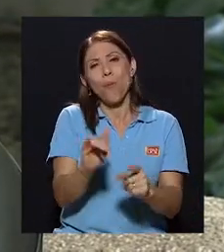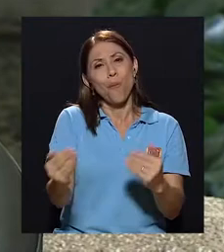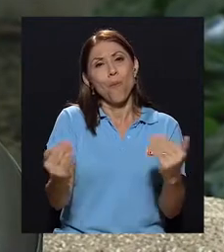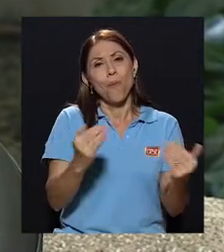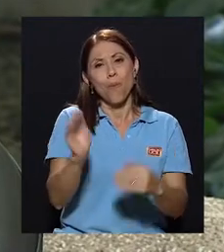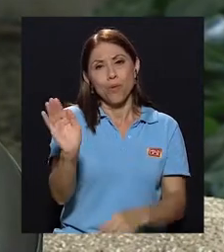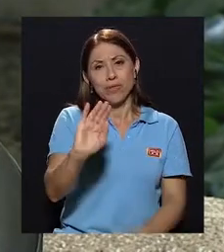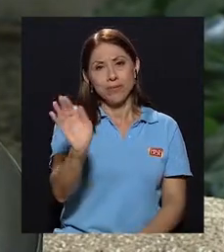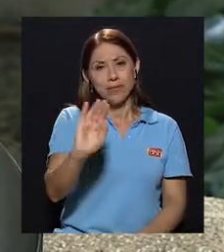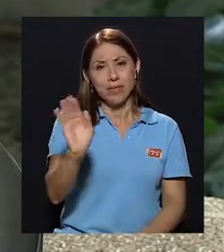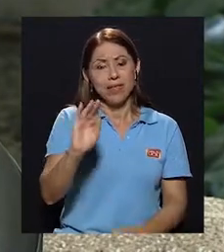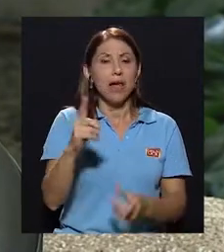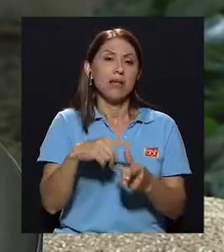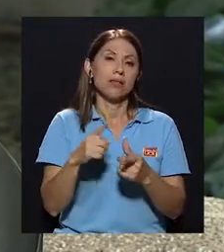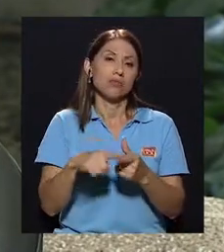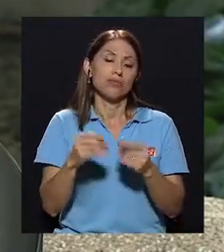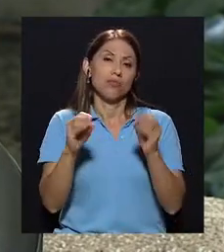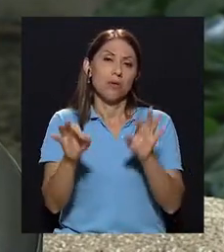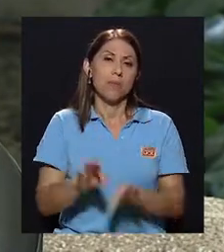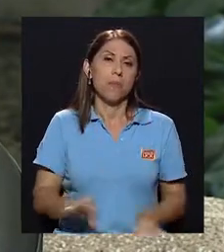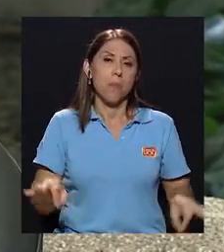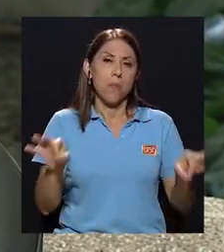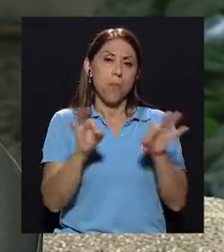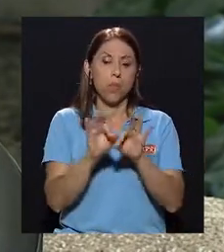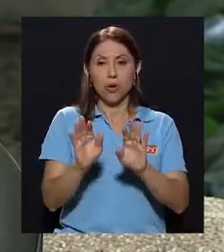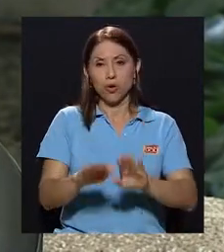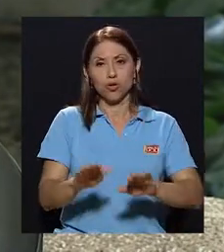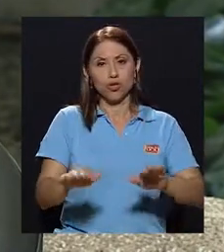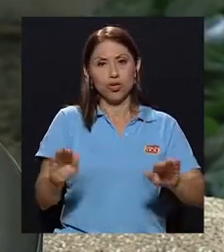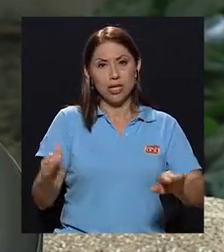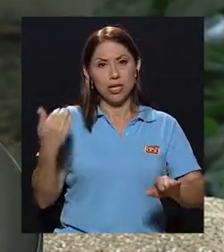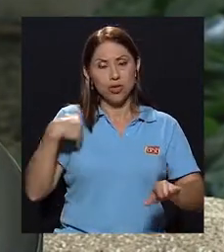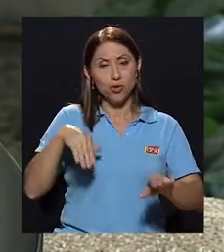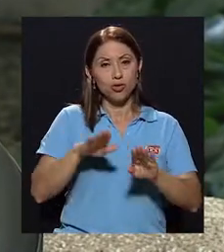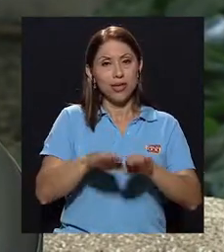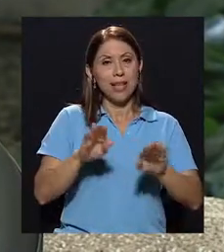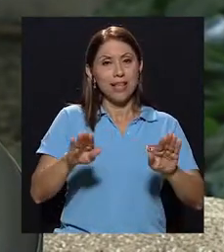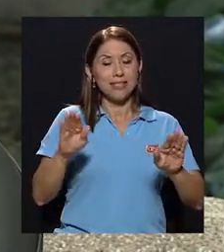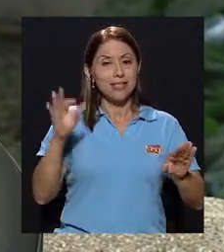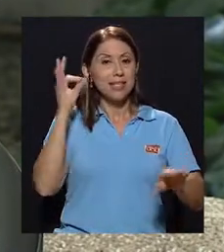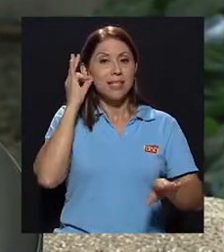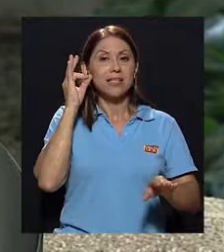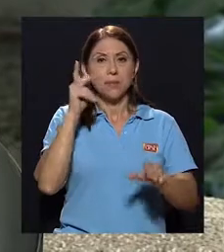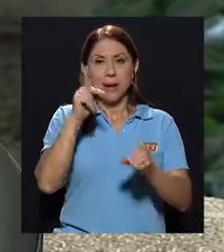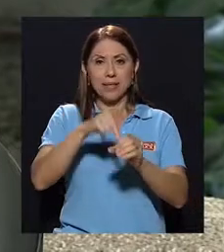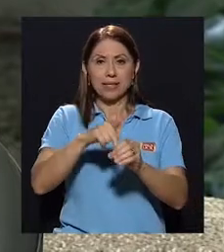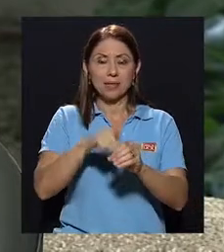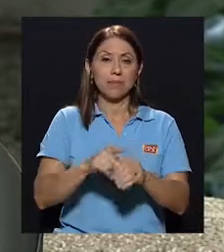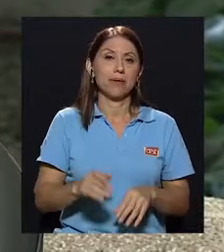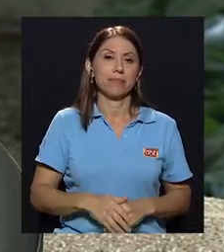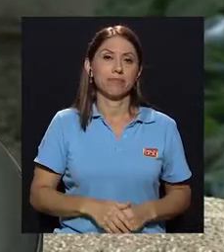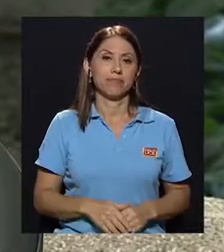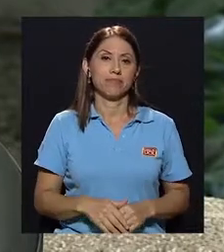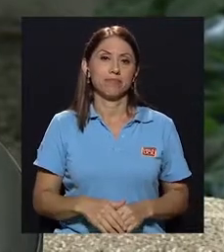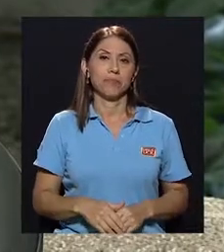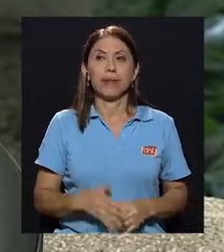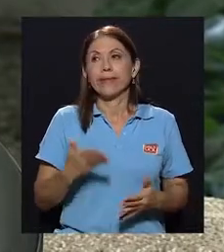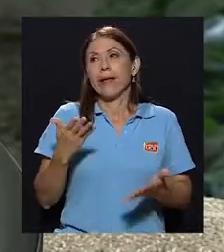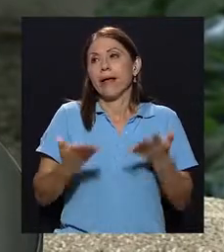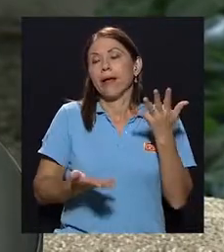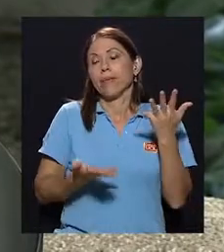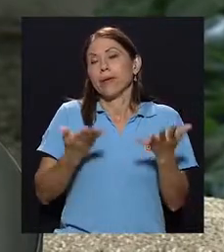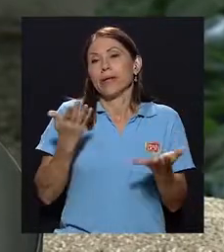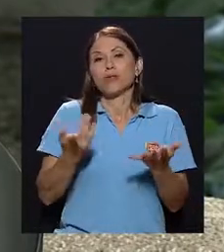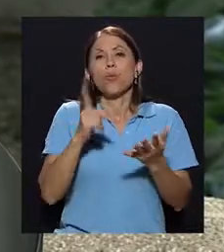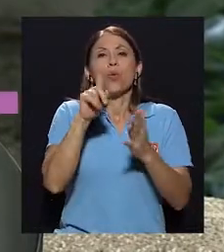Entonces, es vital que los niños, las niñas, participen. Sea que simbólicamente se hace un